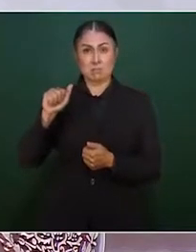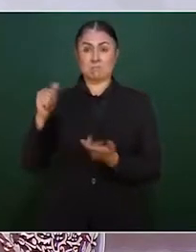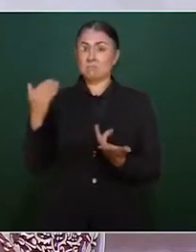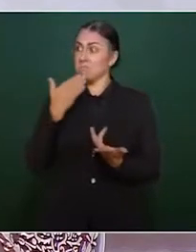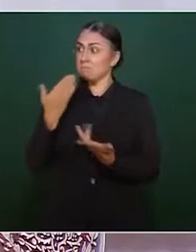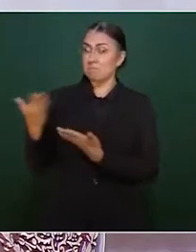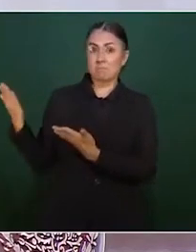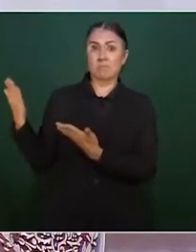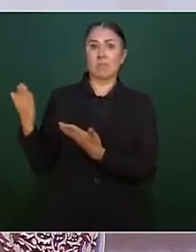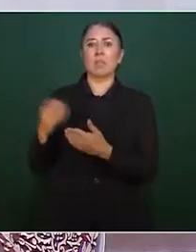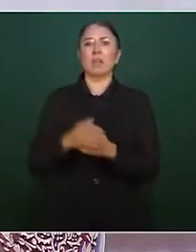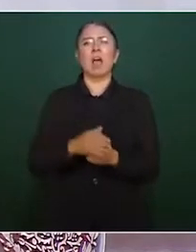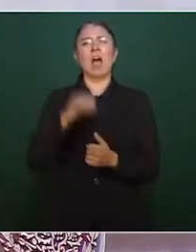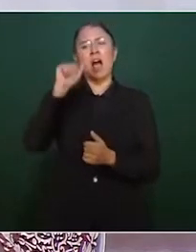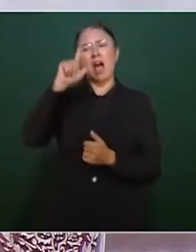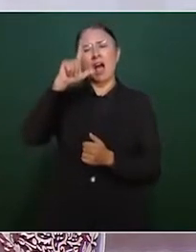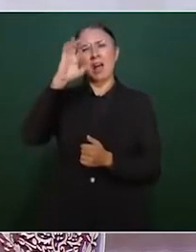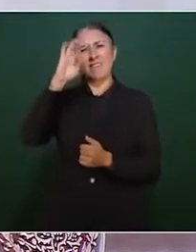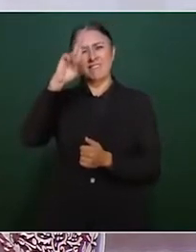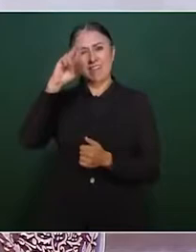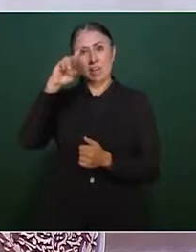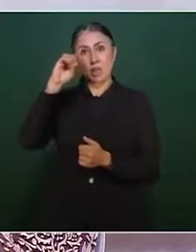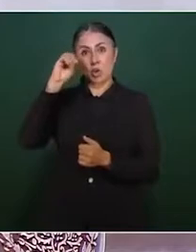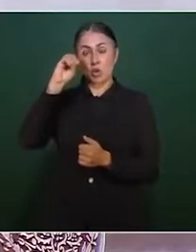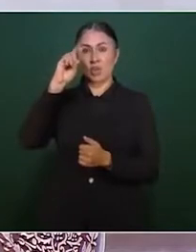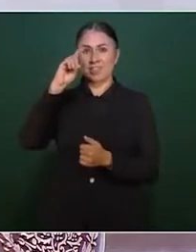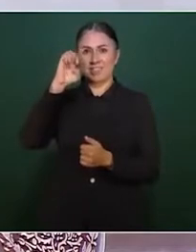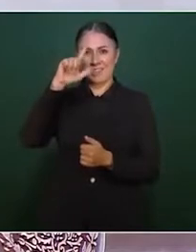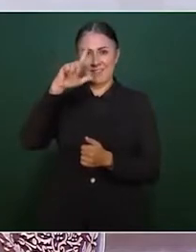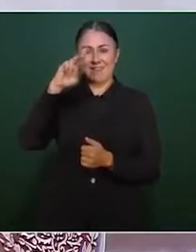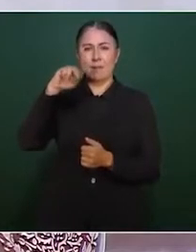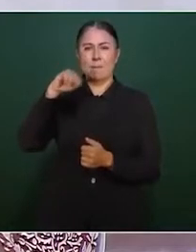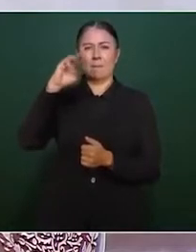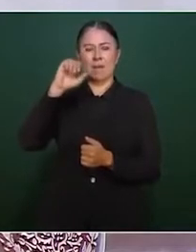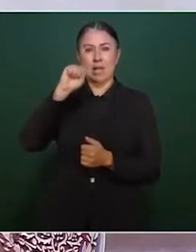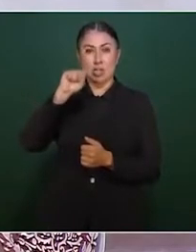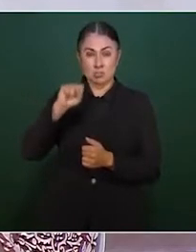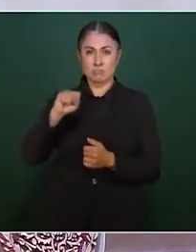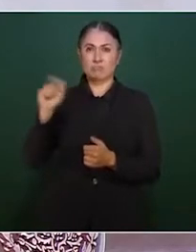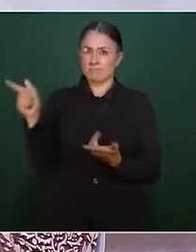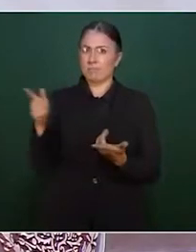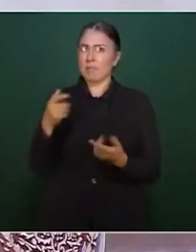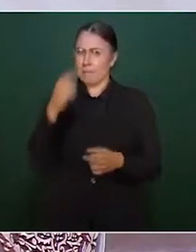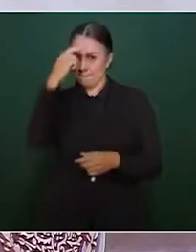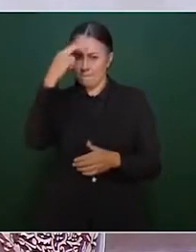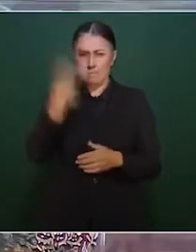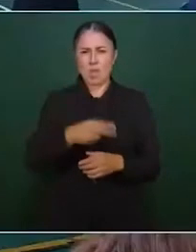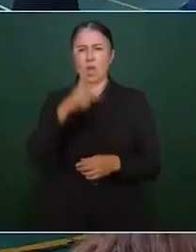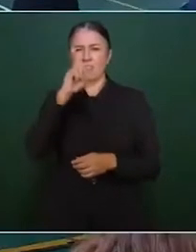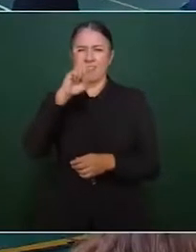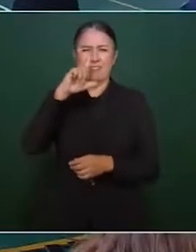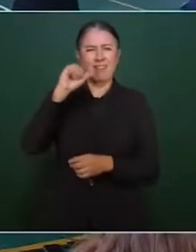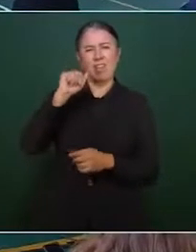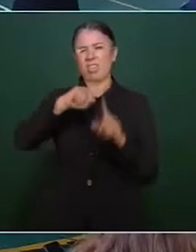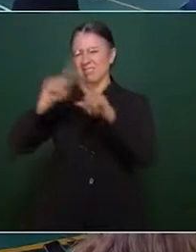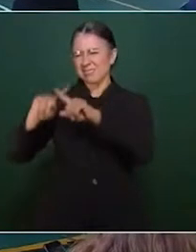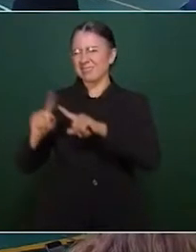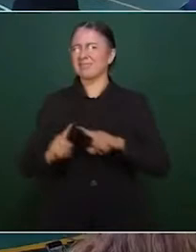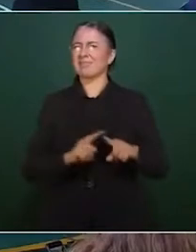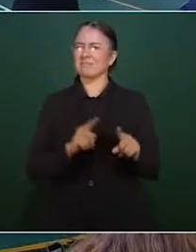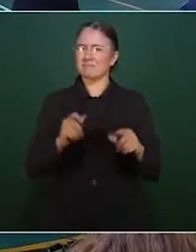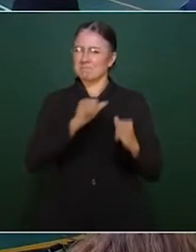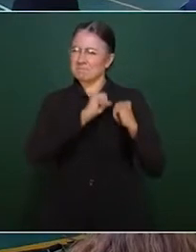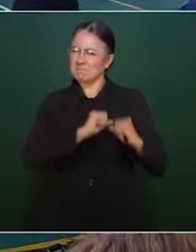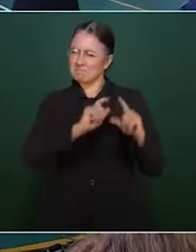Alfredo del Mazo, así como el secretario de Comunicaciones y Transportes, entre otros funcionarios, realizaron un